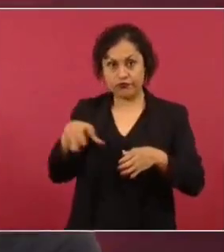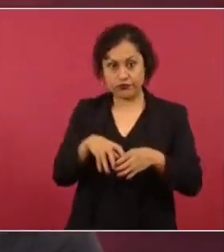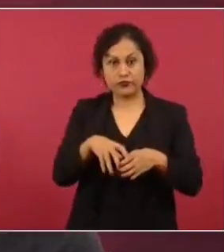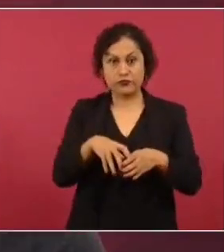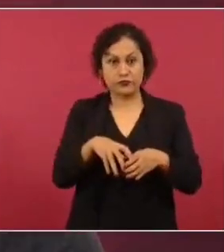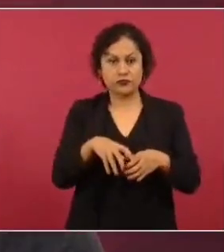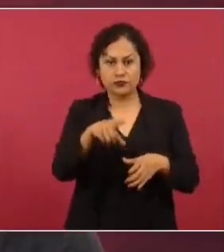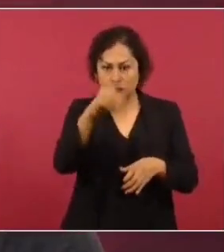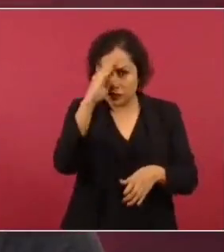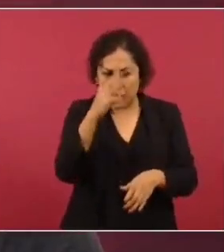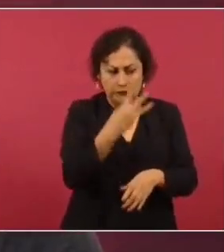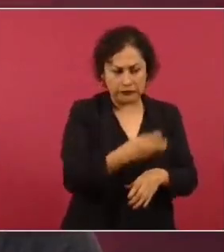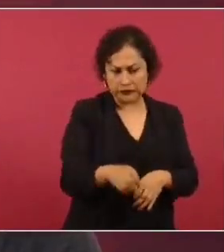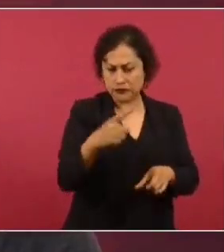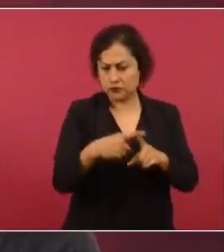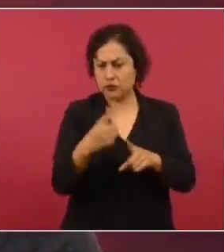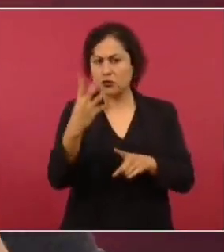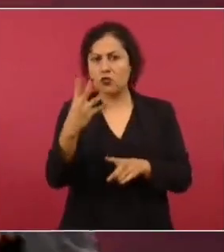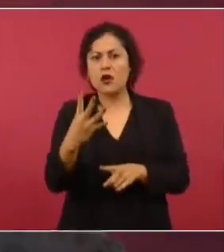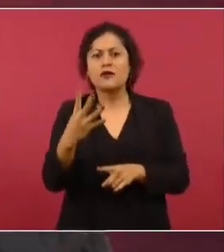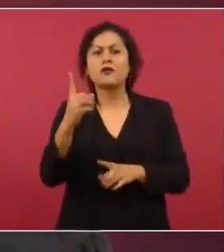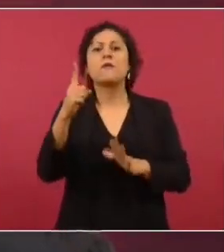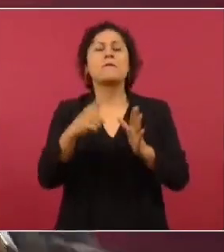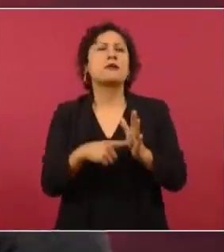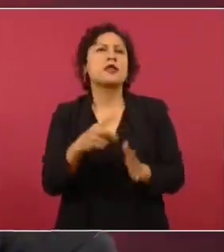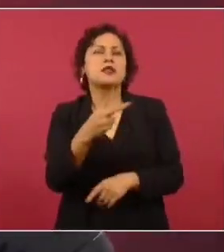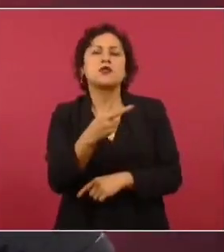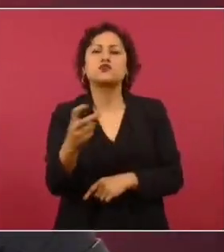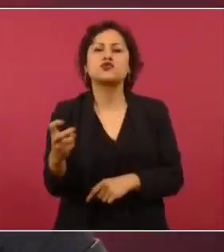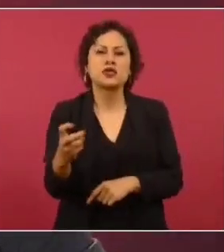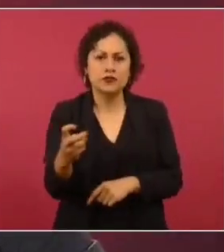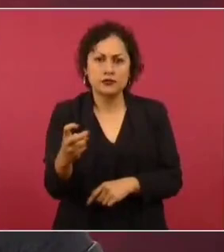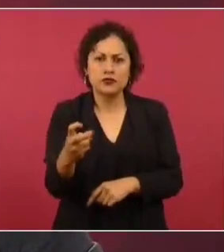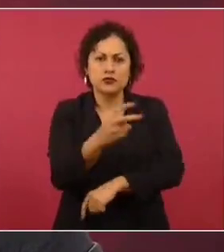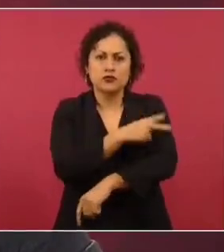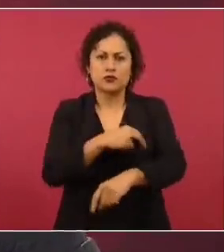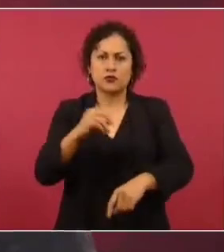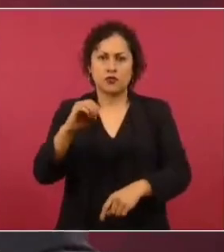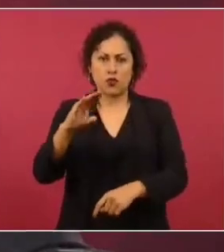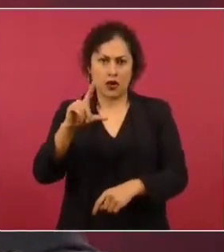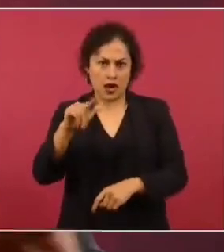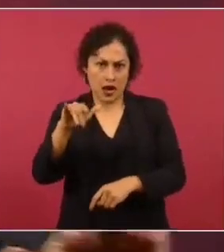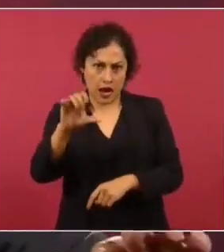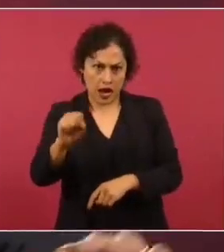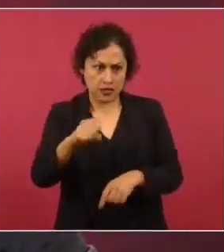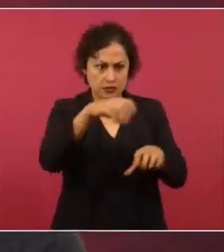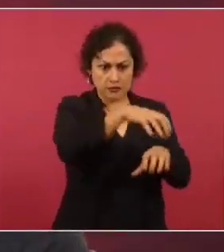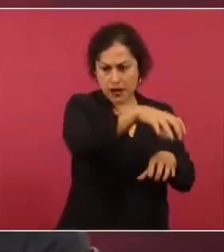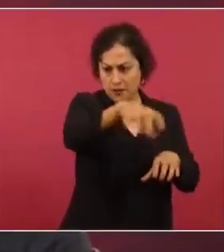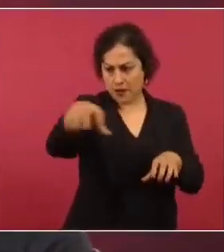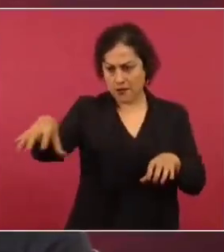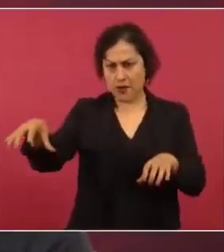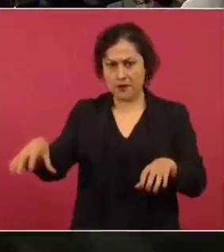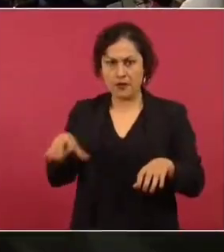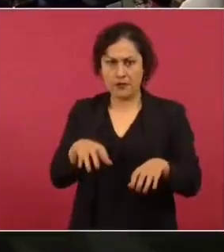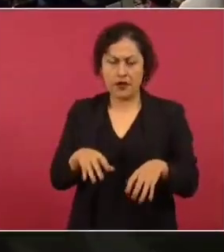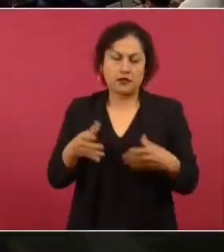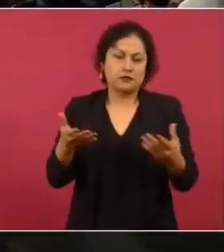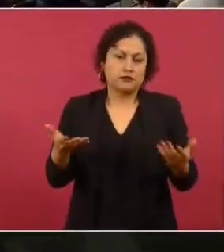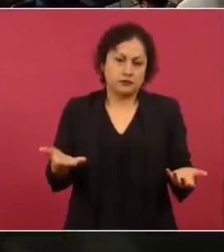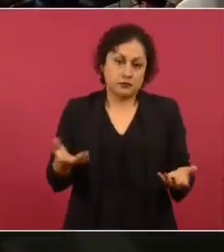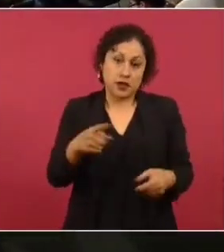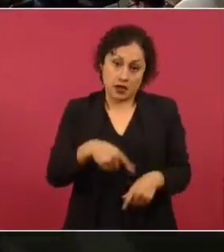por 4, serían 1.200 vocales de las juntas auxiliares, que eso sí dejarán su cargo.